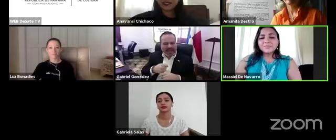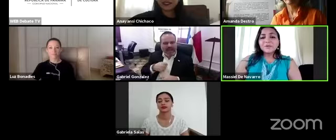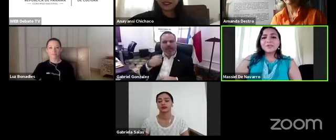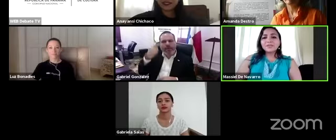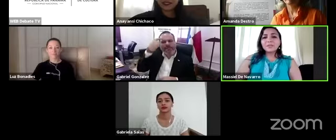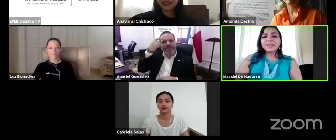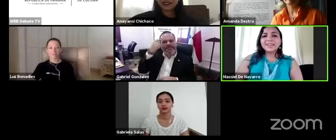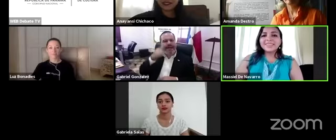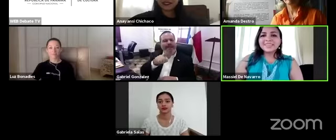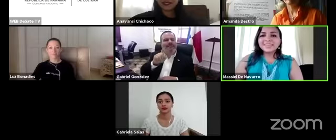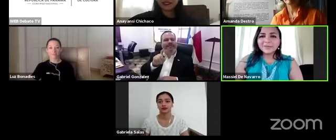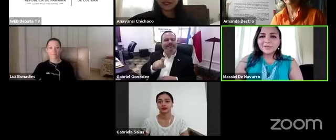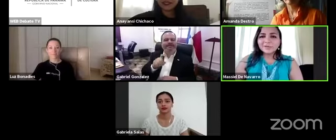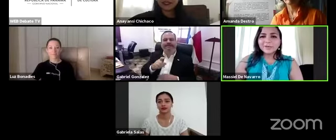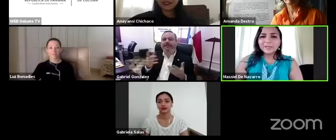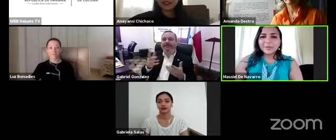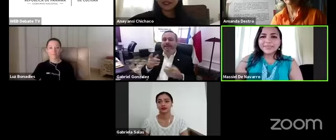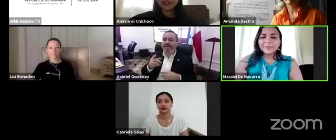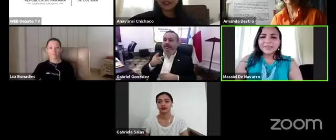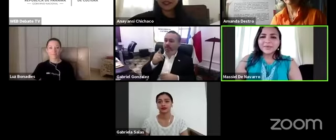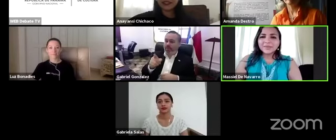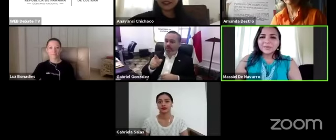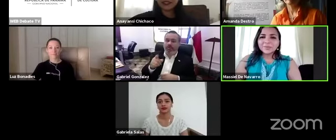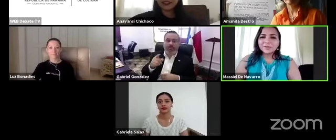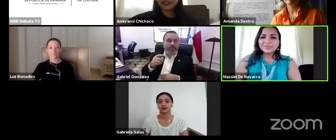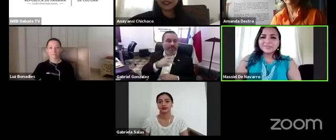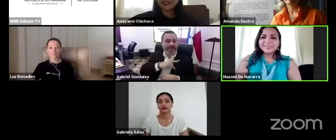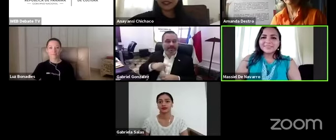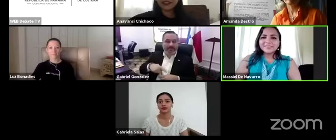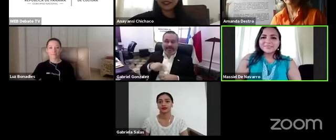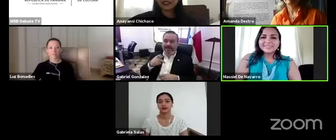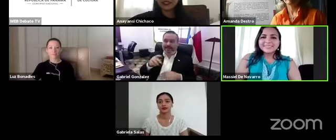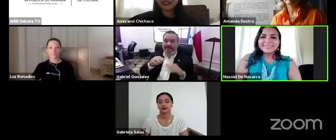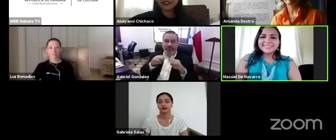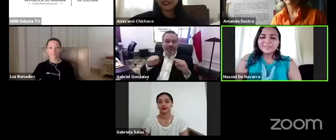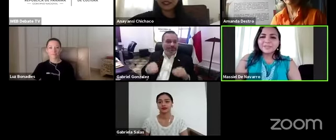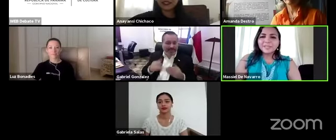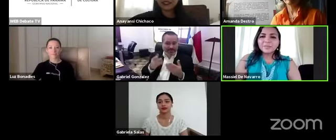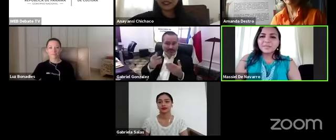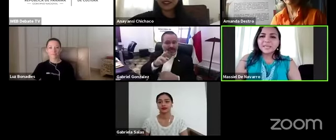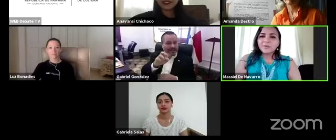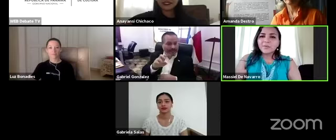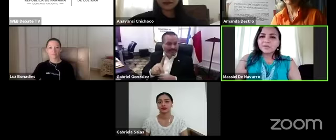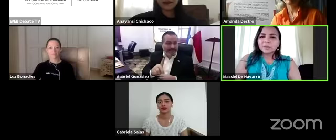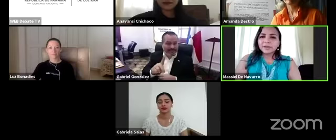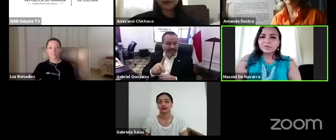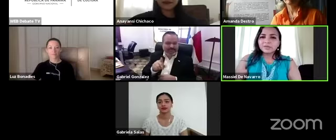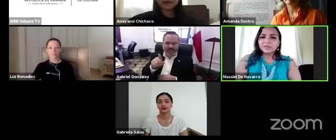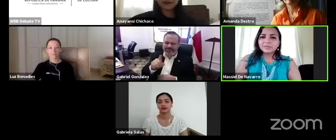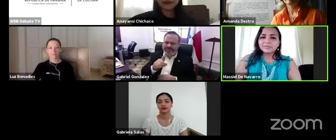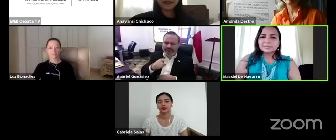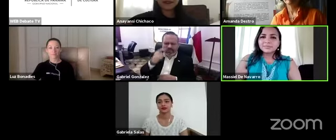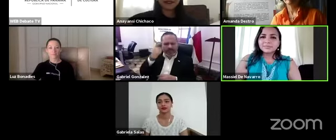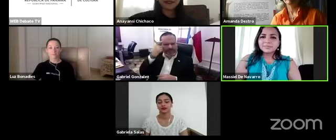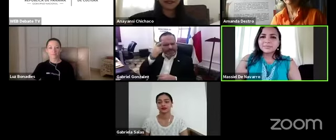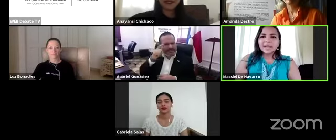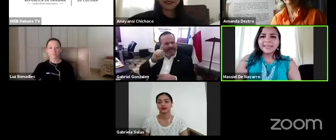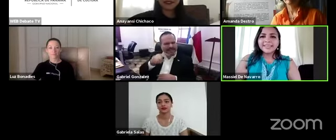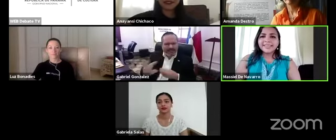veo que ellos también están interesados en otros temas también que deberíamos discutir definitivamente que vamos a tomar notas